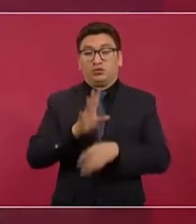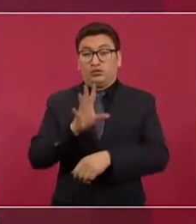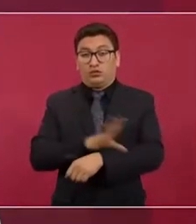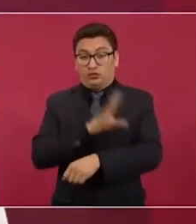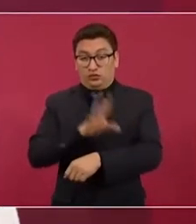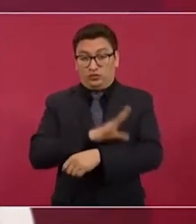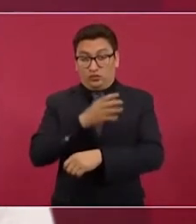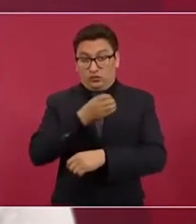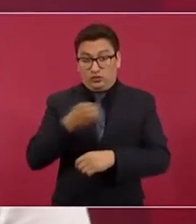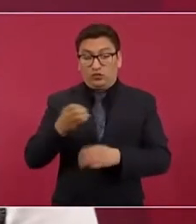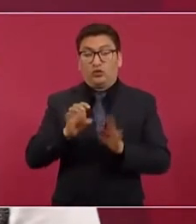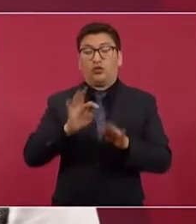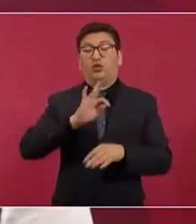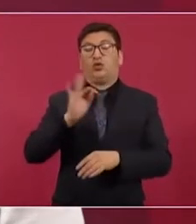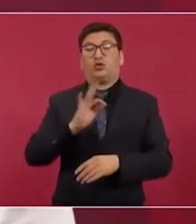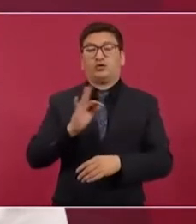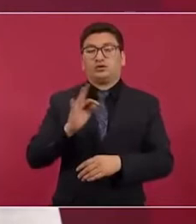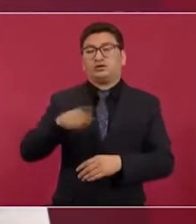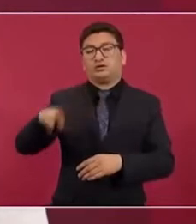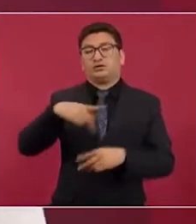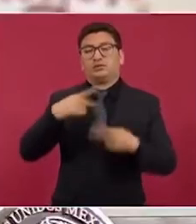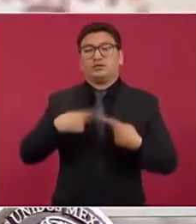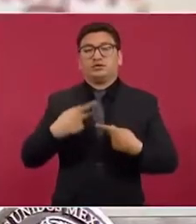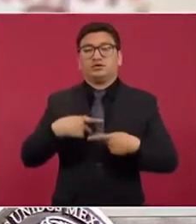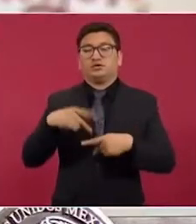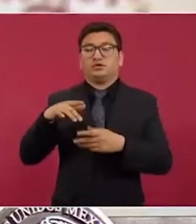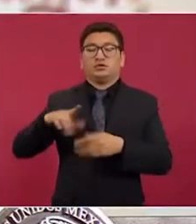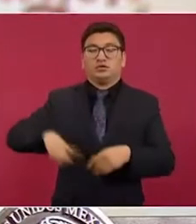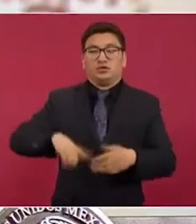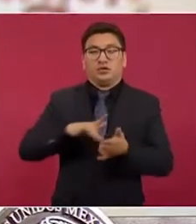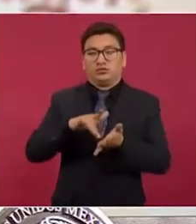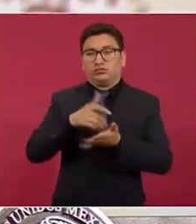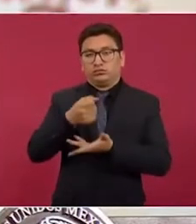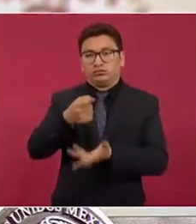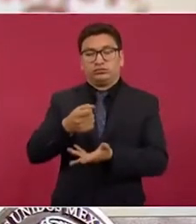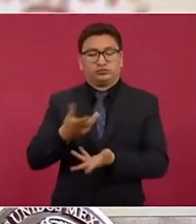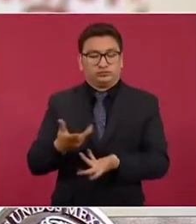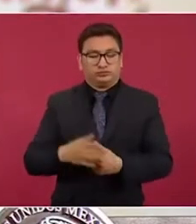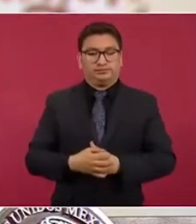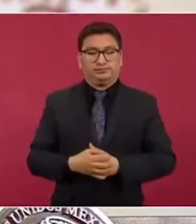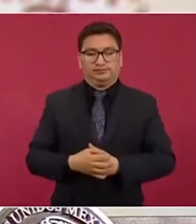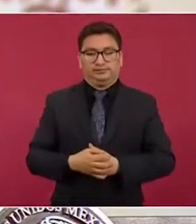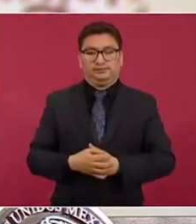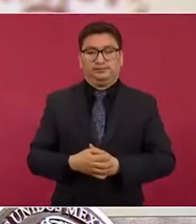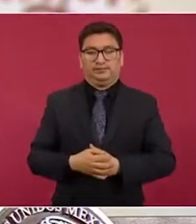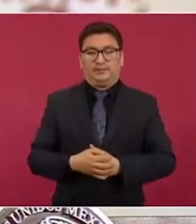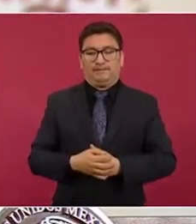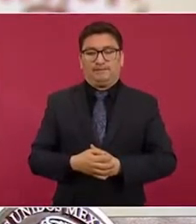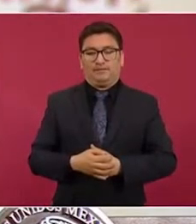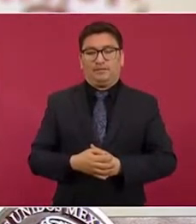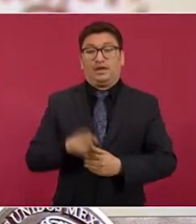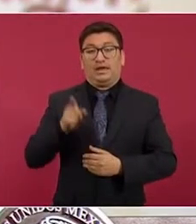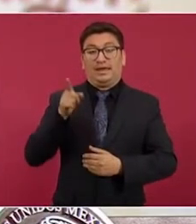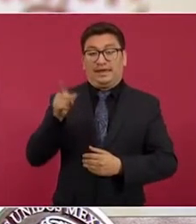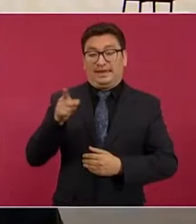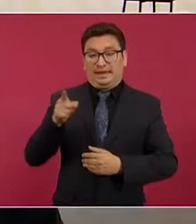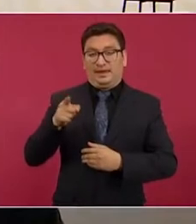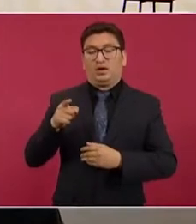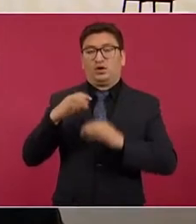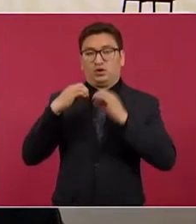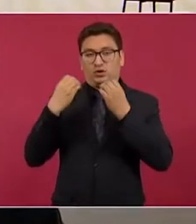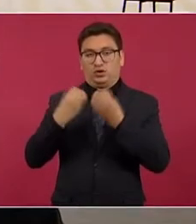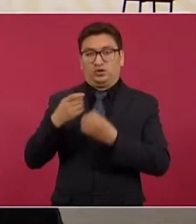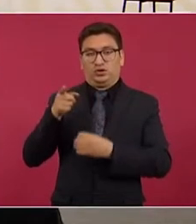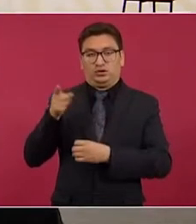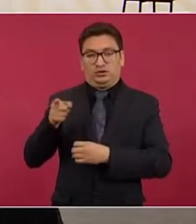o los contribuyentes a través de subsidios. Ambos argumentos que utiliza la organización